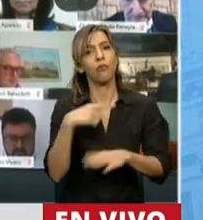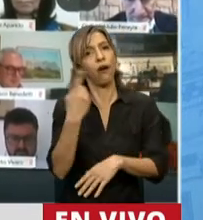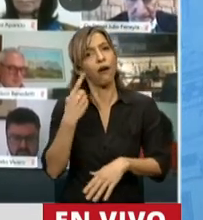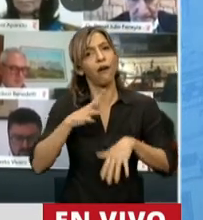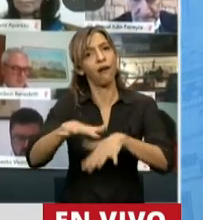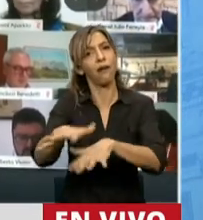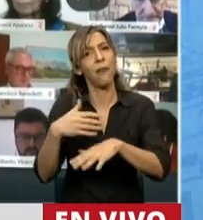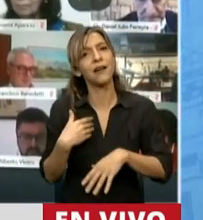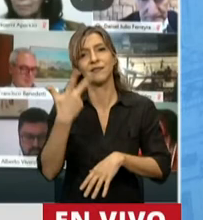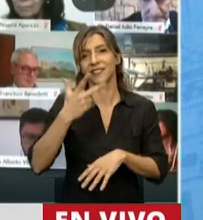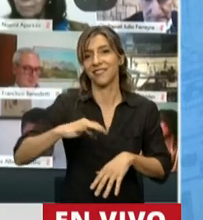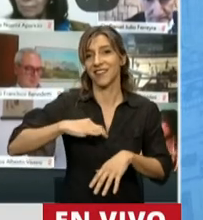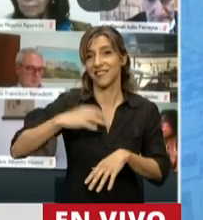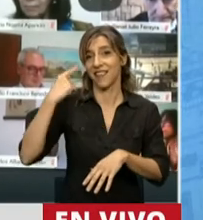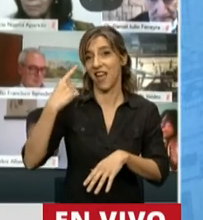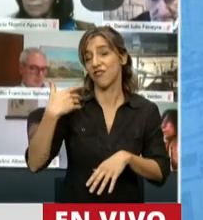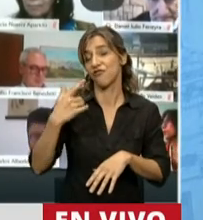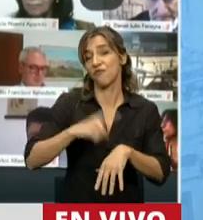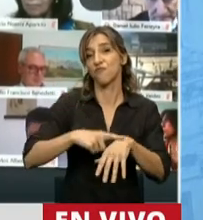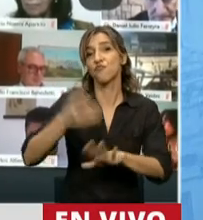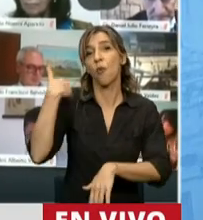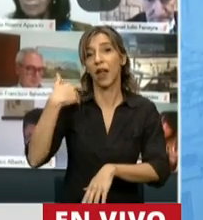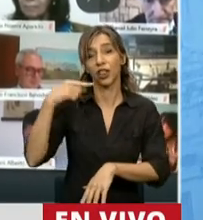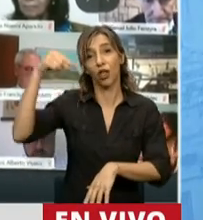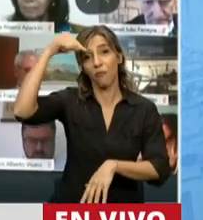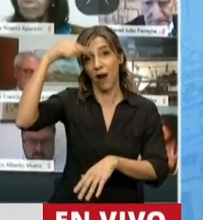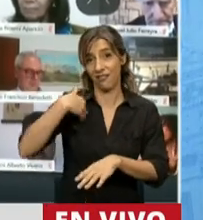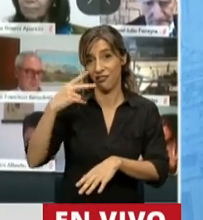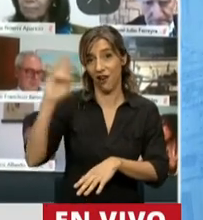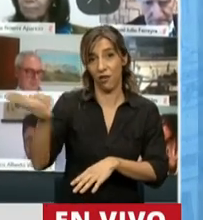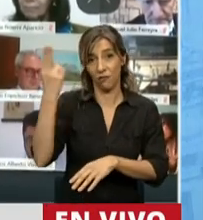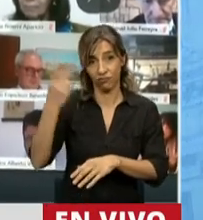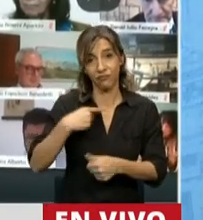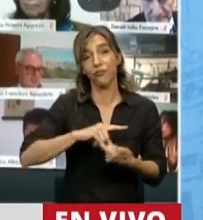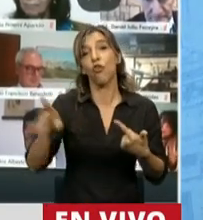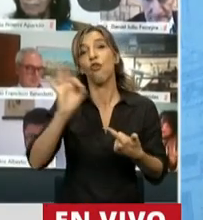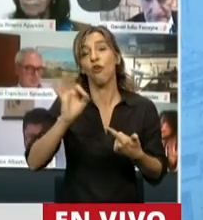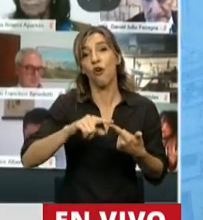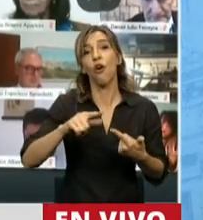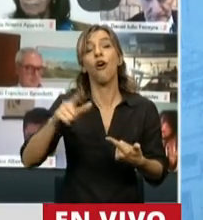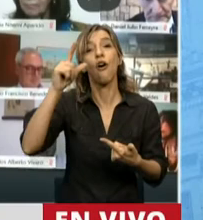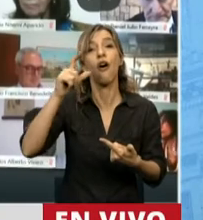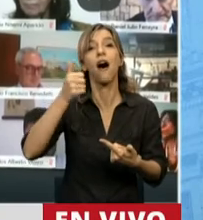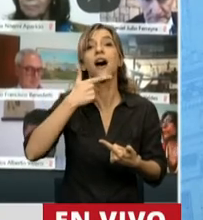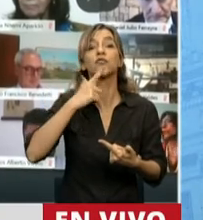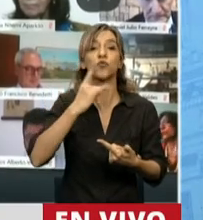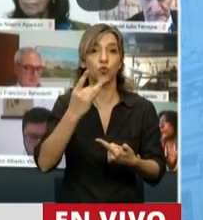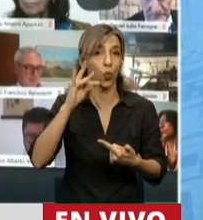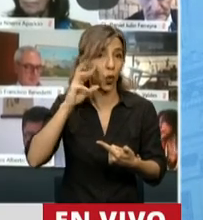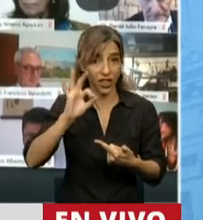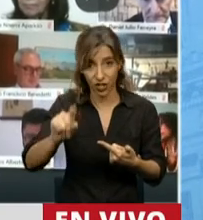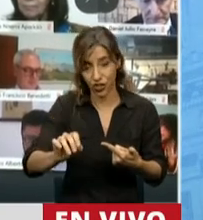seguida de muerte de Santiago Maldonado o por el pedido de aparición con vida de Facundo Estudillo Castro en la Ciudad de Buenos Aires que